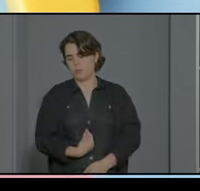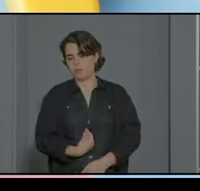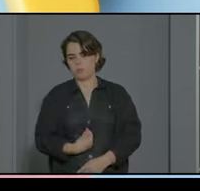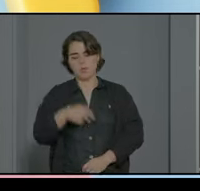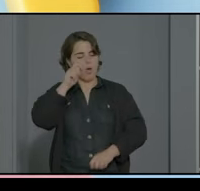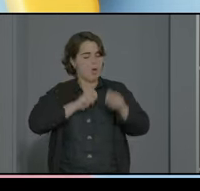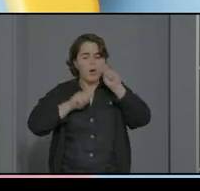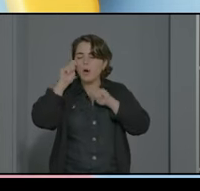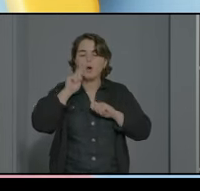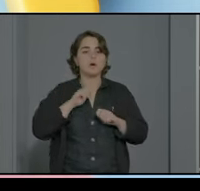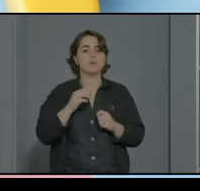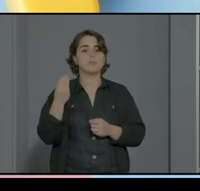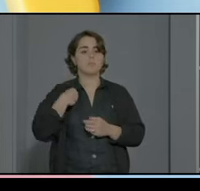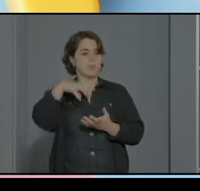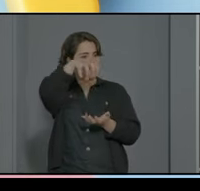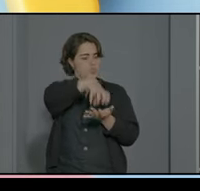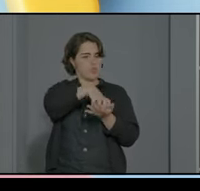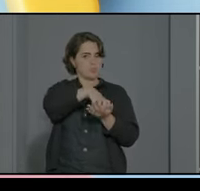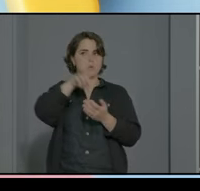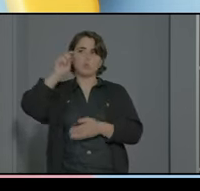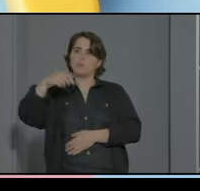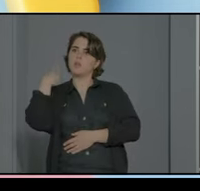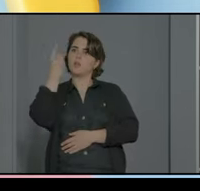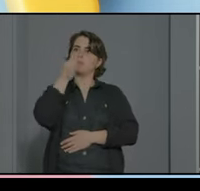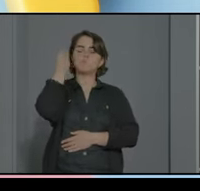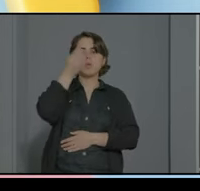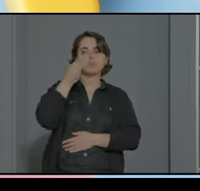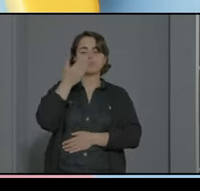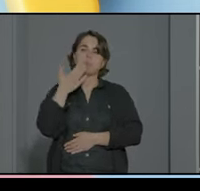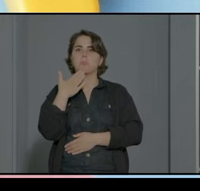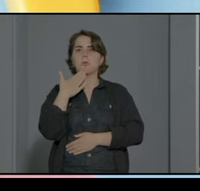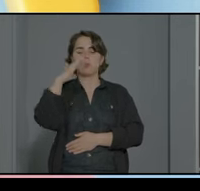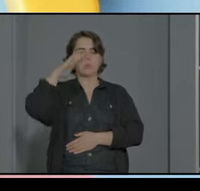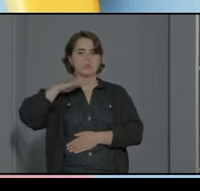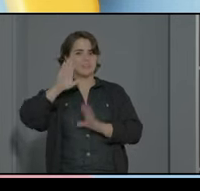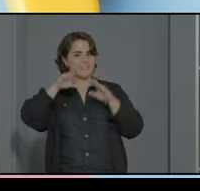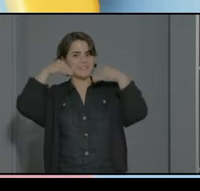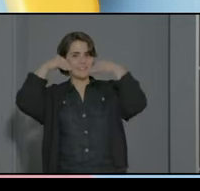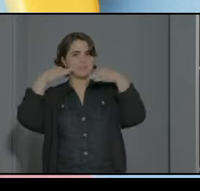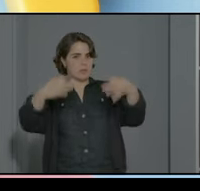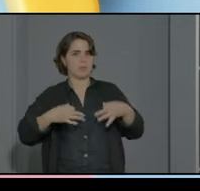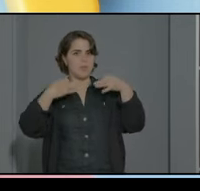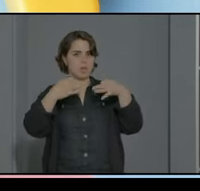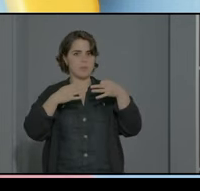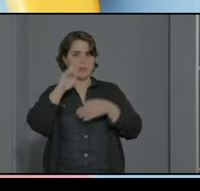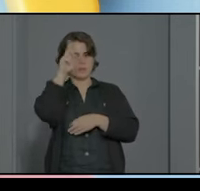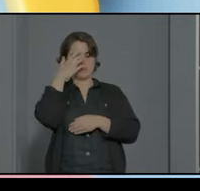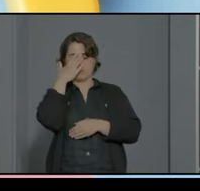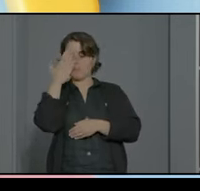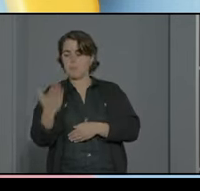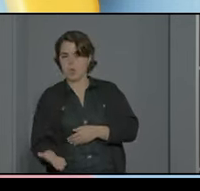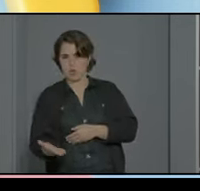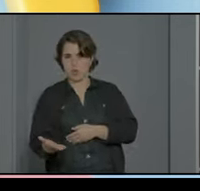y se viene abajo pero en el centro el resto del profesorado piensa que pues una niña sí pero si está siempre sonriente es una careta que ya se quita